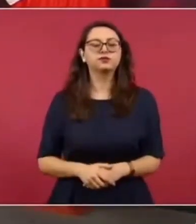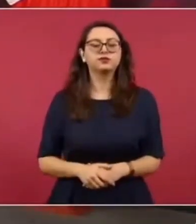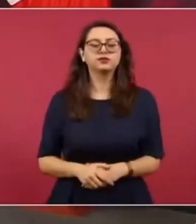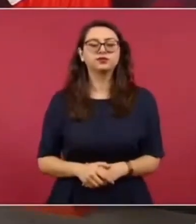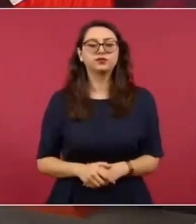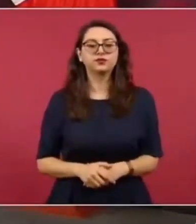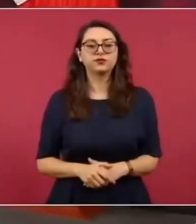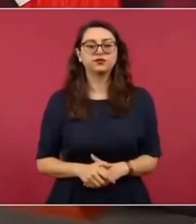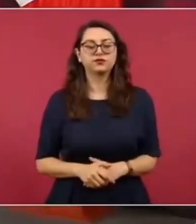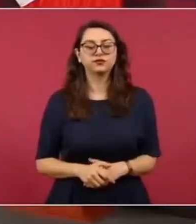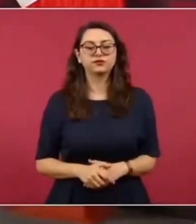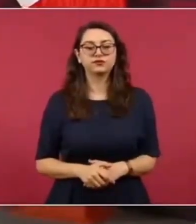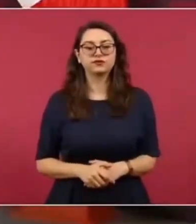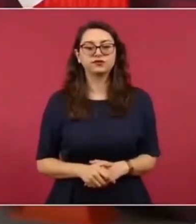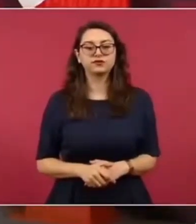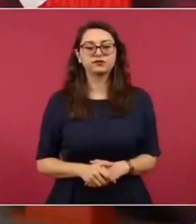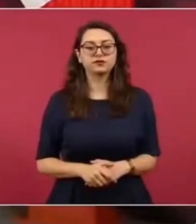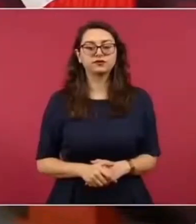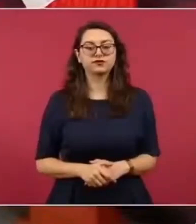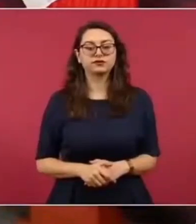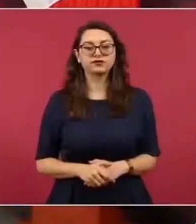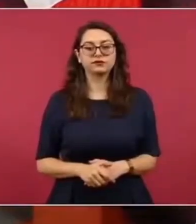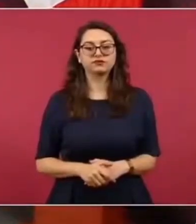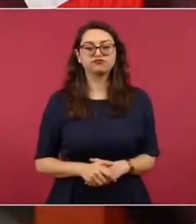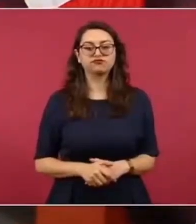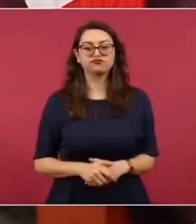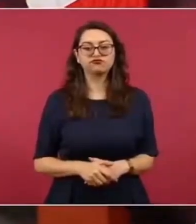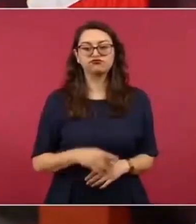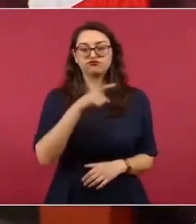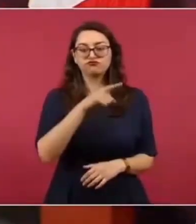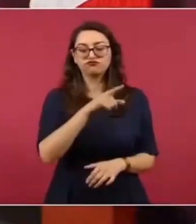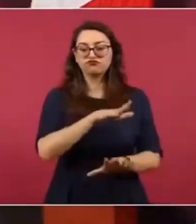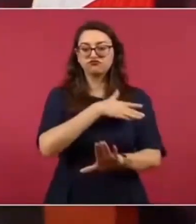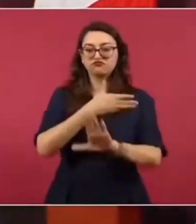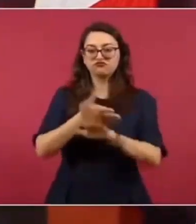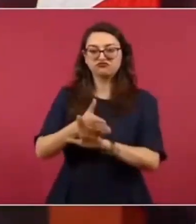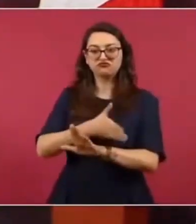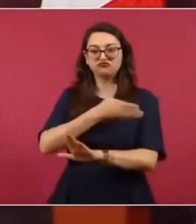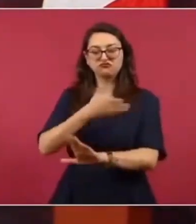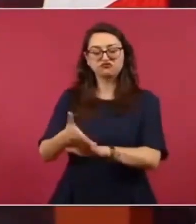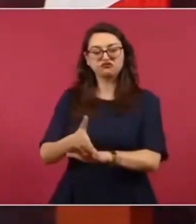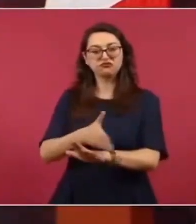se ha dedicado a estarnos atacando,